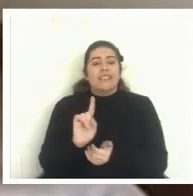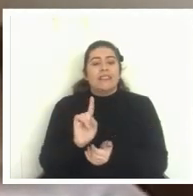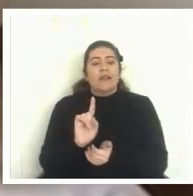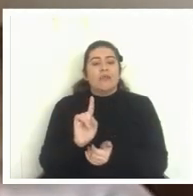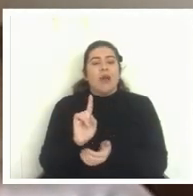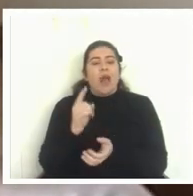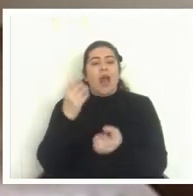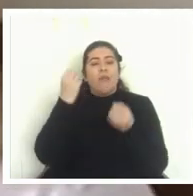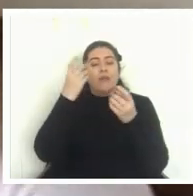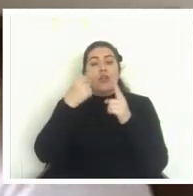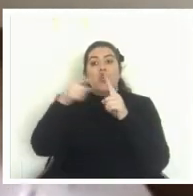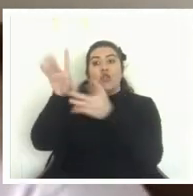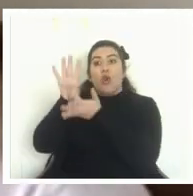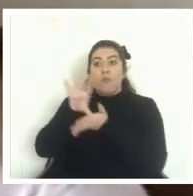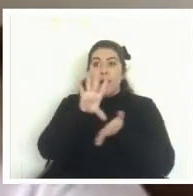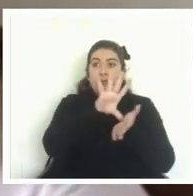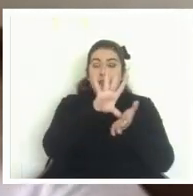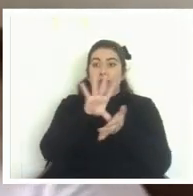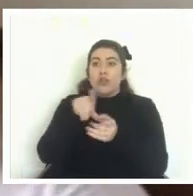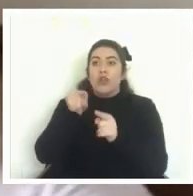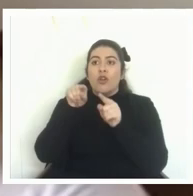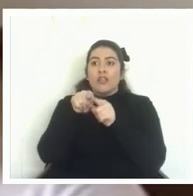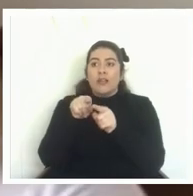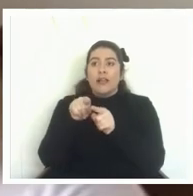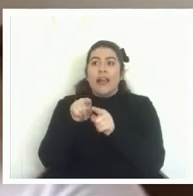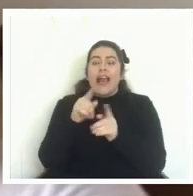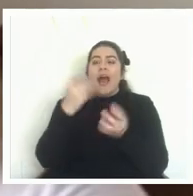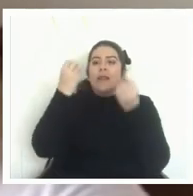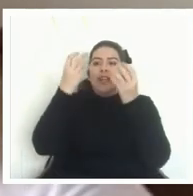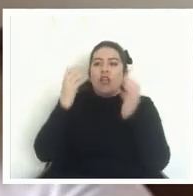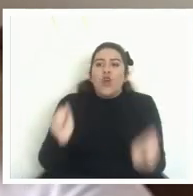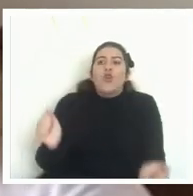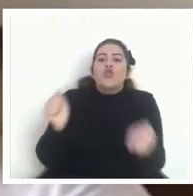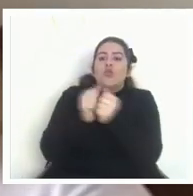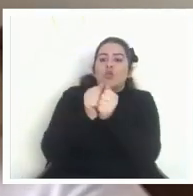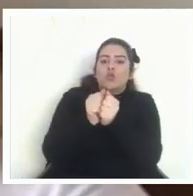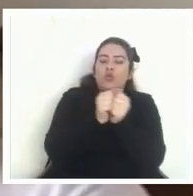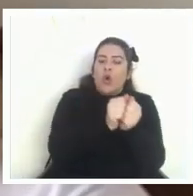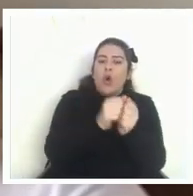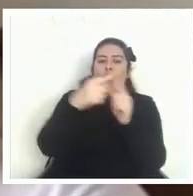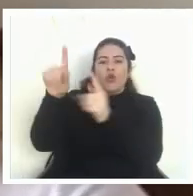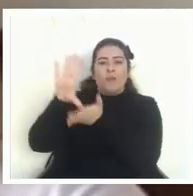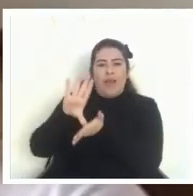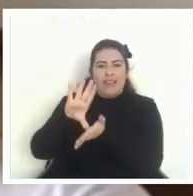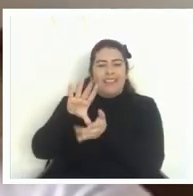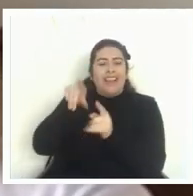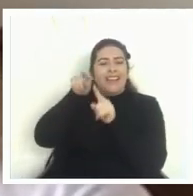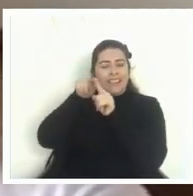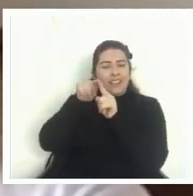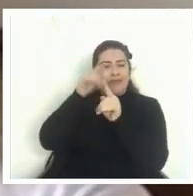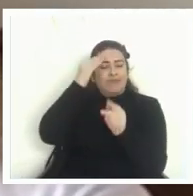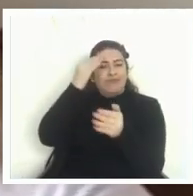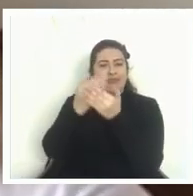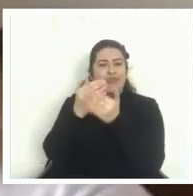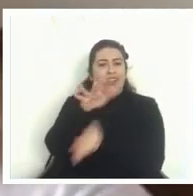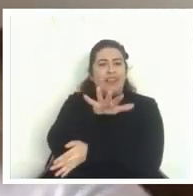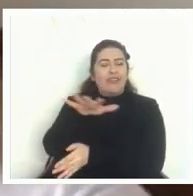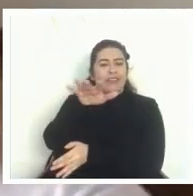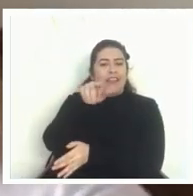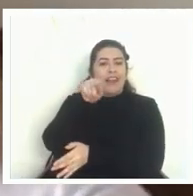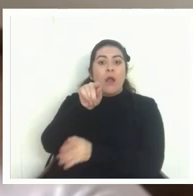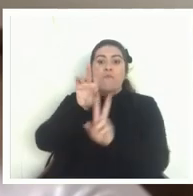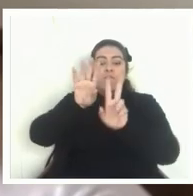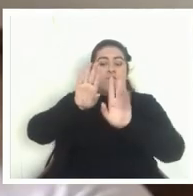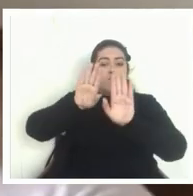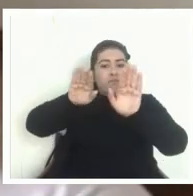de otros países sino aprender con otros países países que están enfrentando o están abordando los mismos